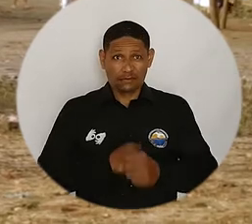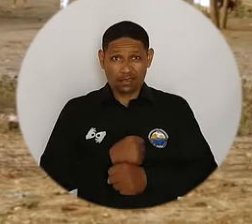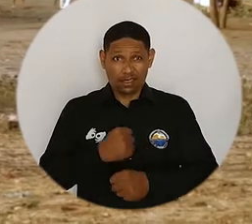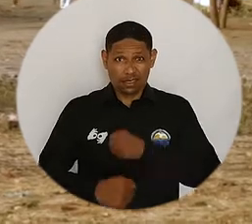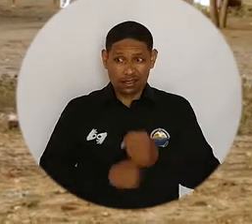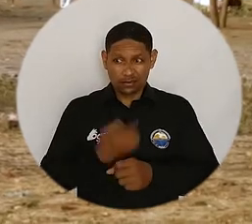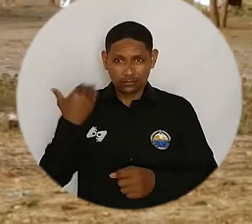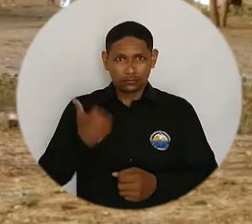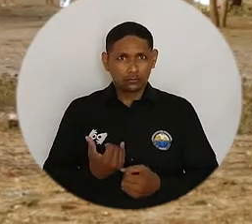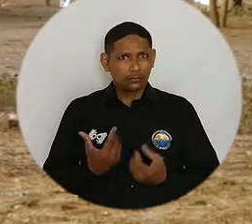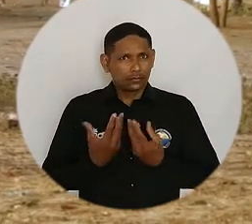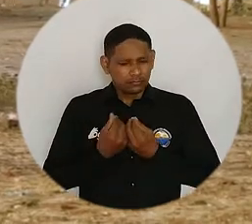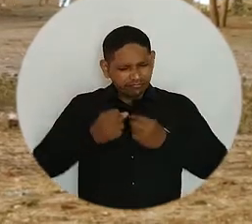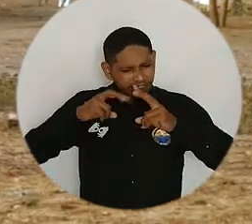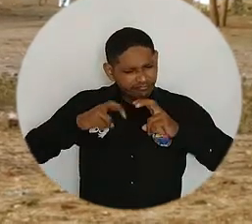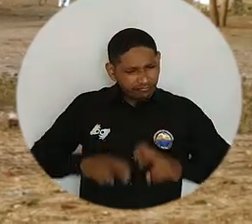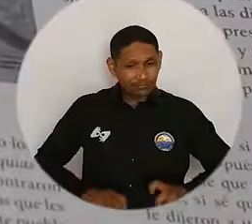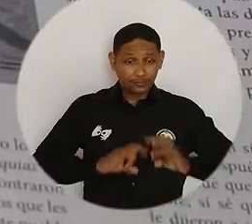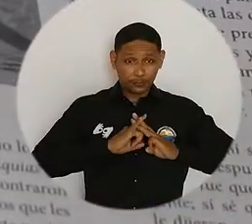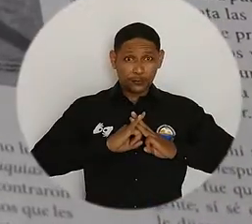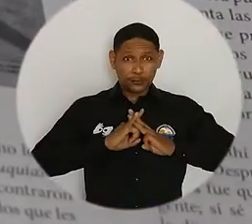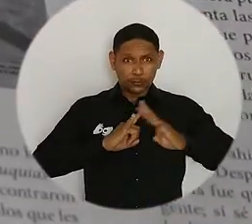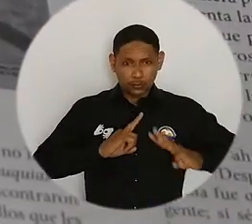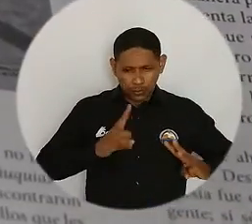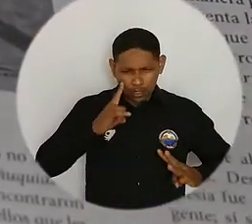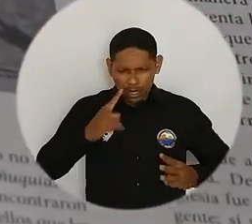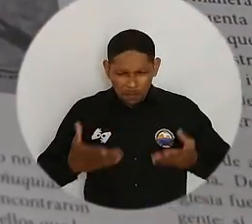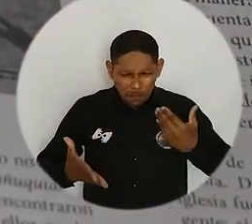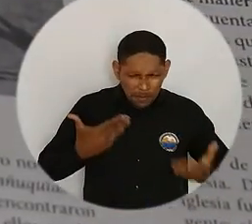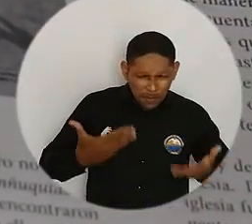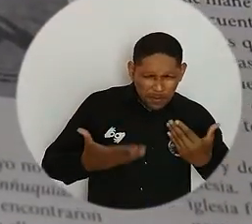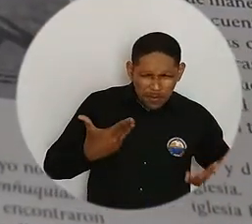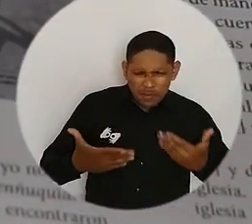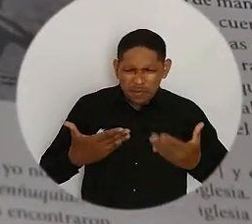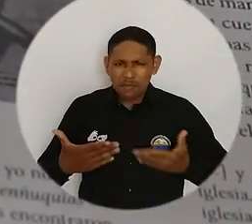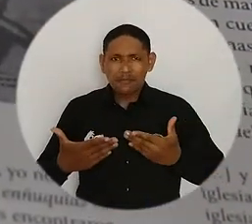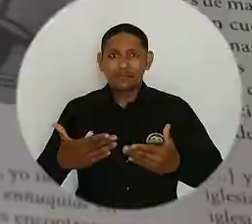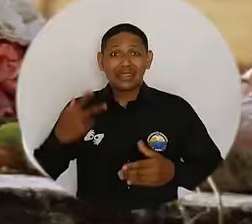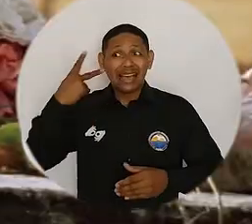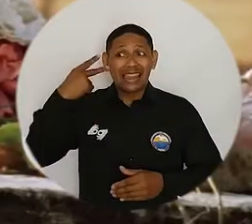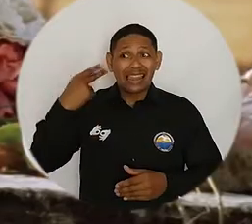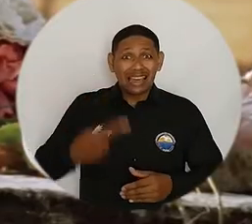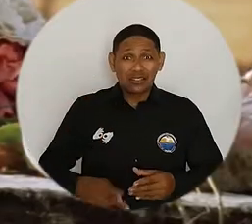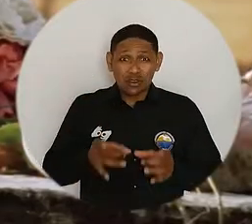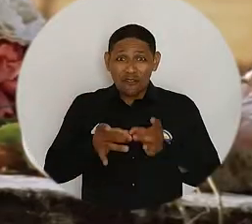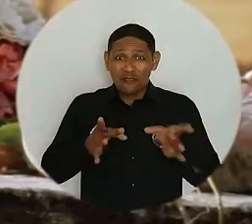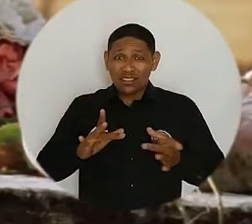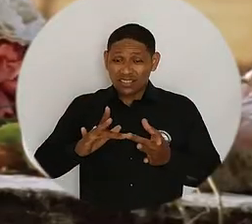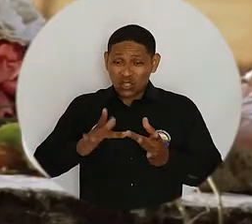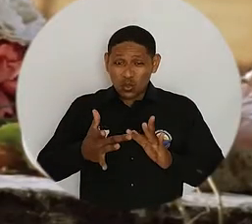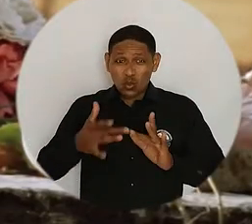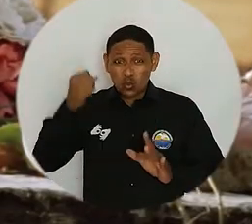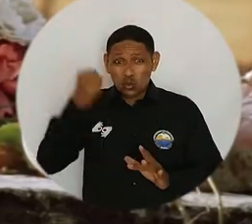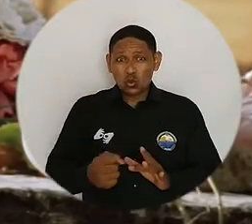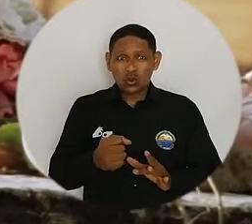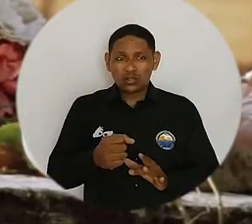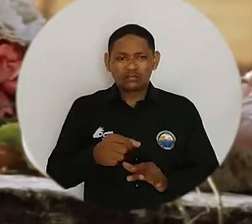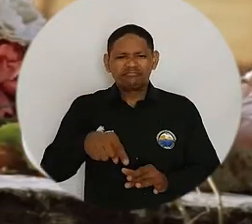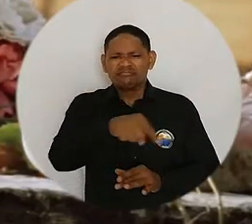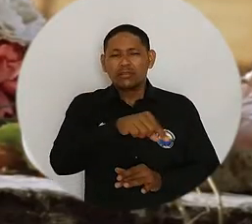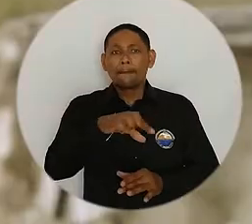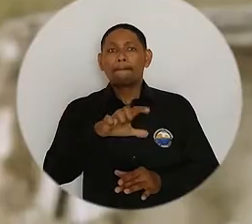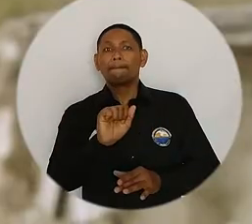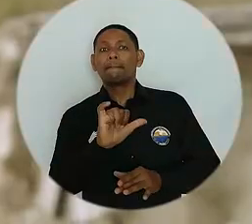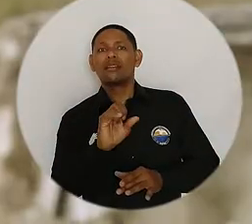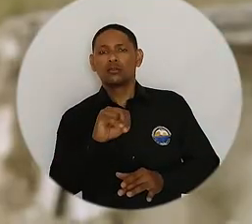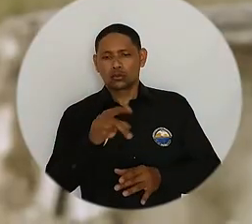Durante años, investigadores de la Universidad del Magdalena han recabado entre relatos la historia de una fecha amarga para el corregimiento del Playón